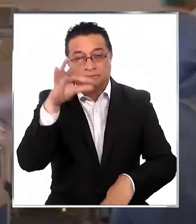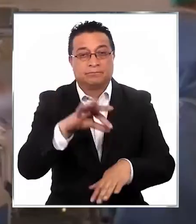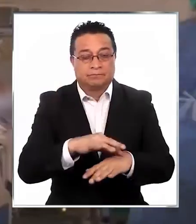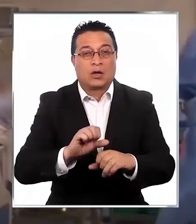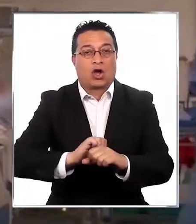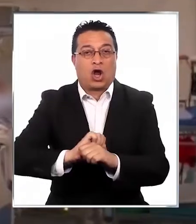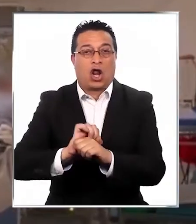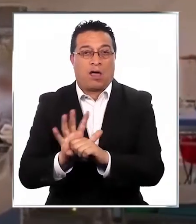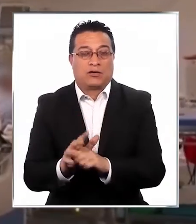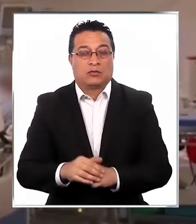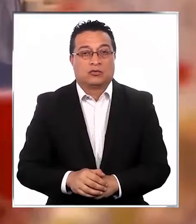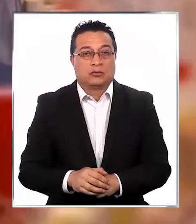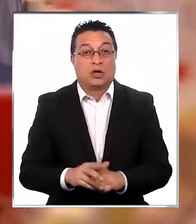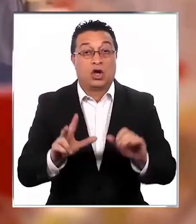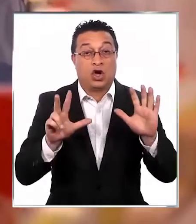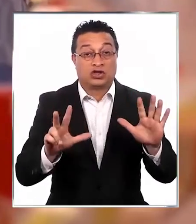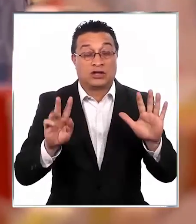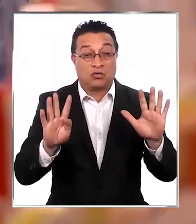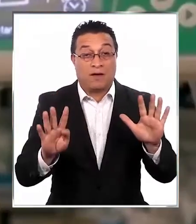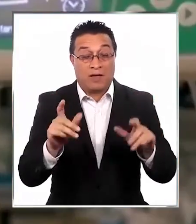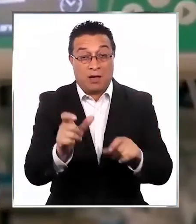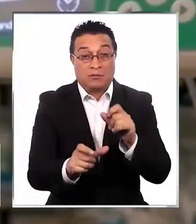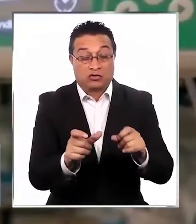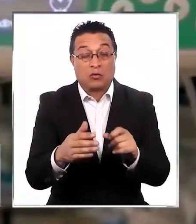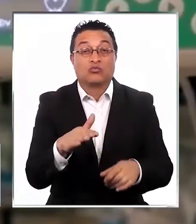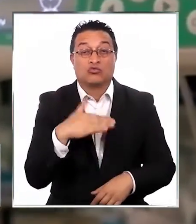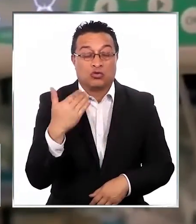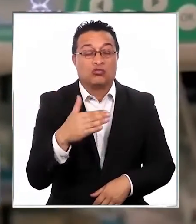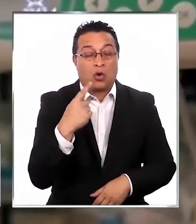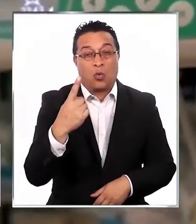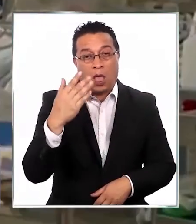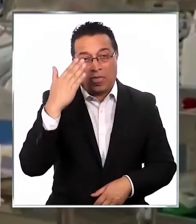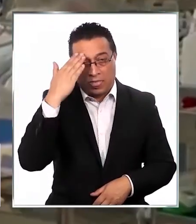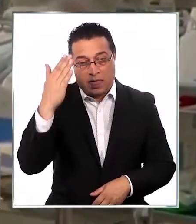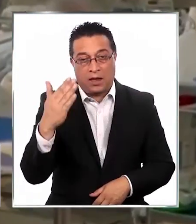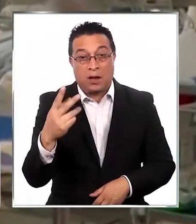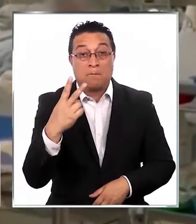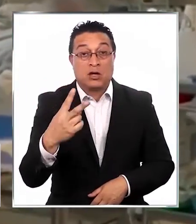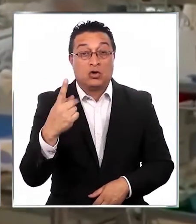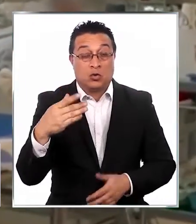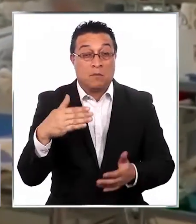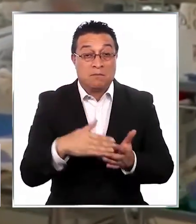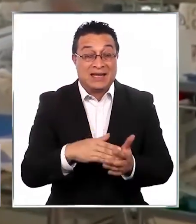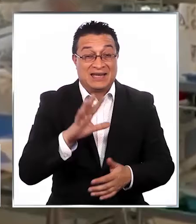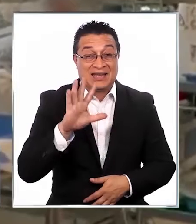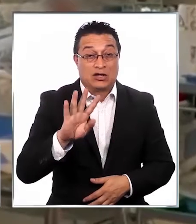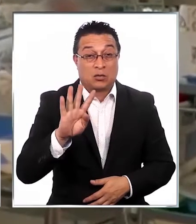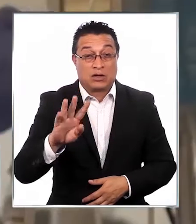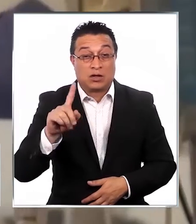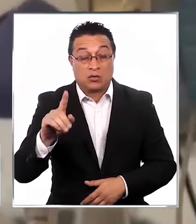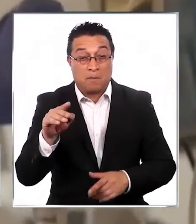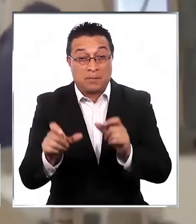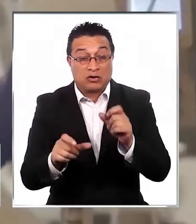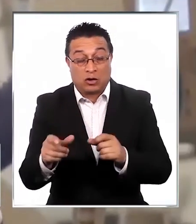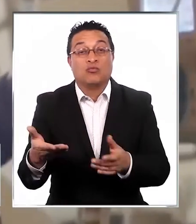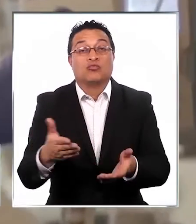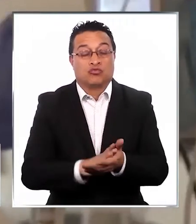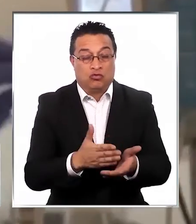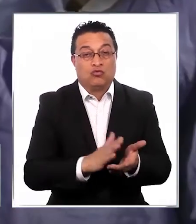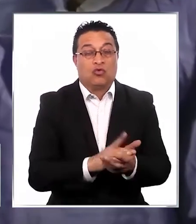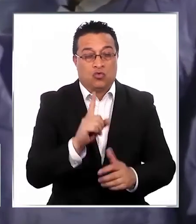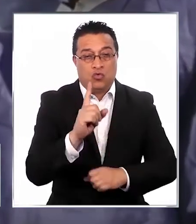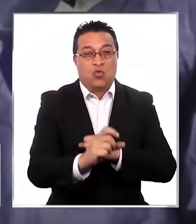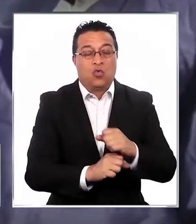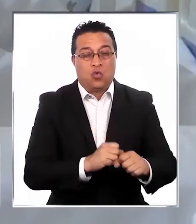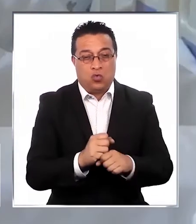enfermado de COVID-19. 89 pacientes murieron en el último día y 21.541 personas han fallecido